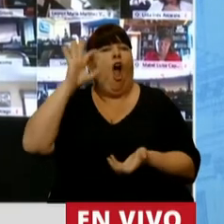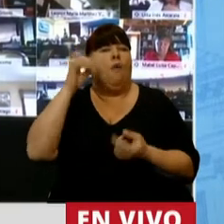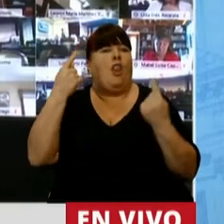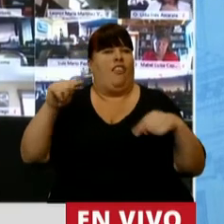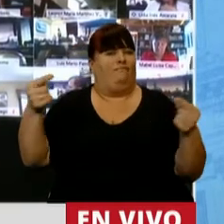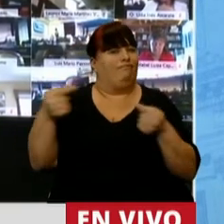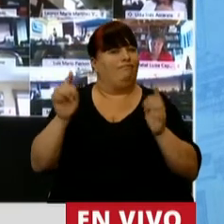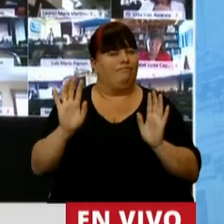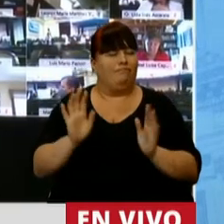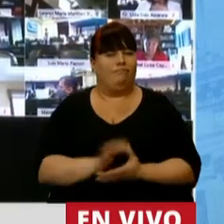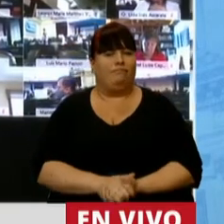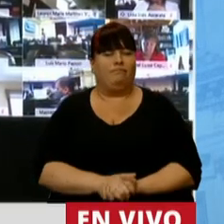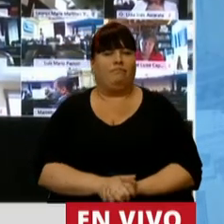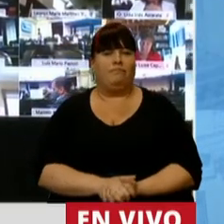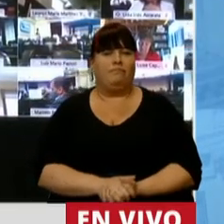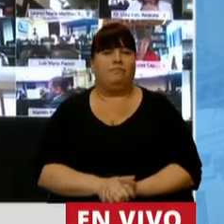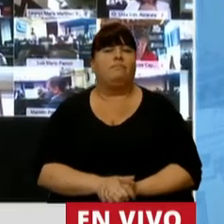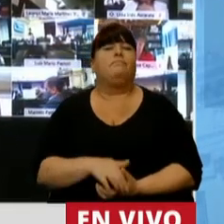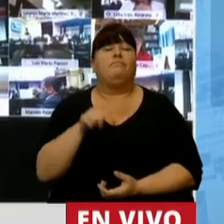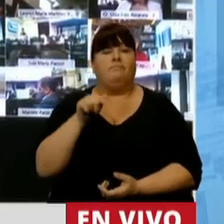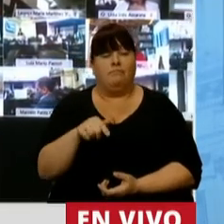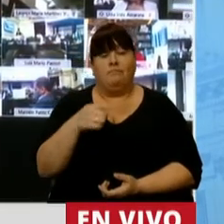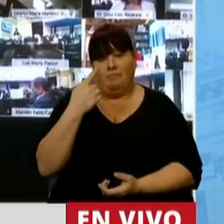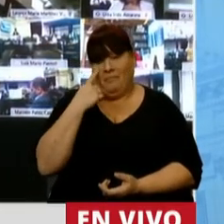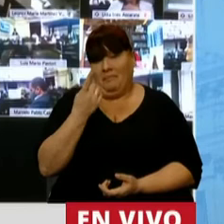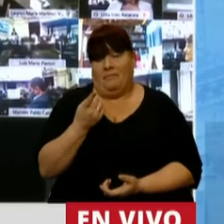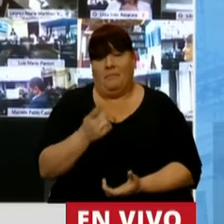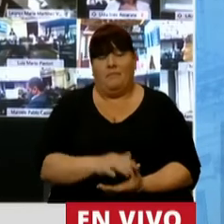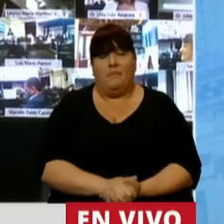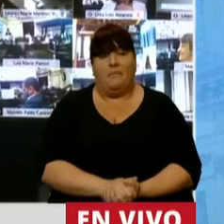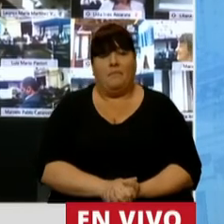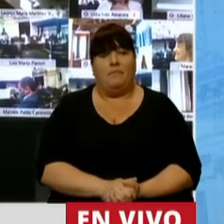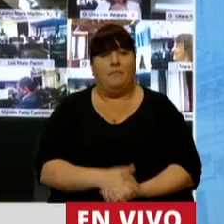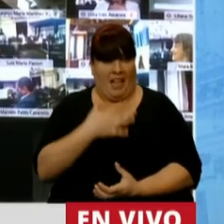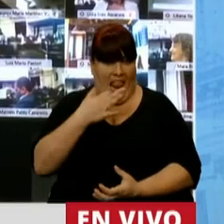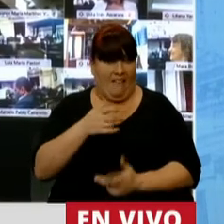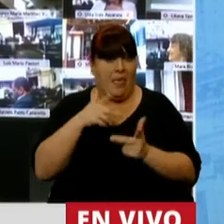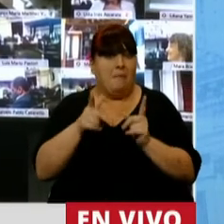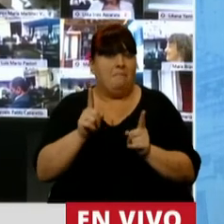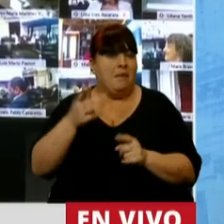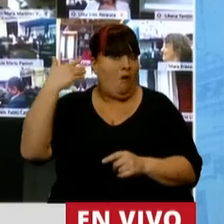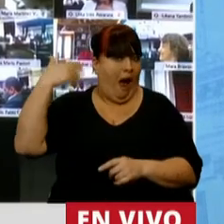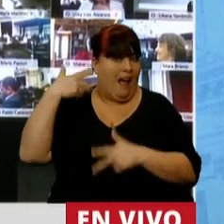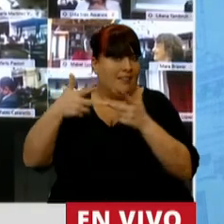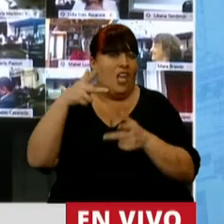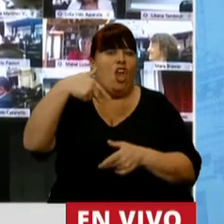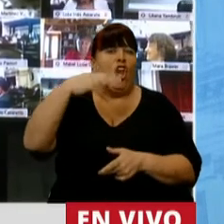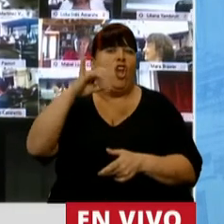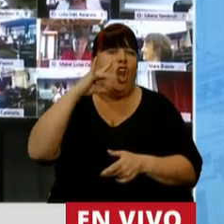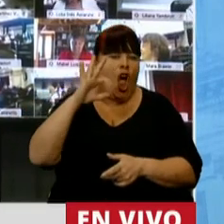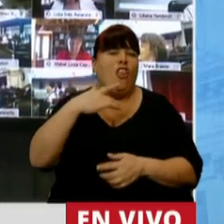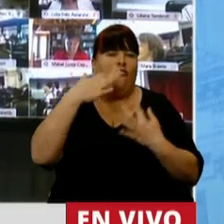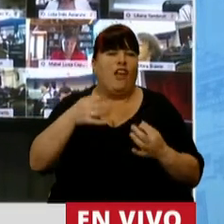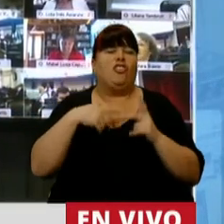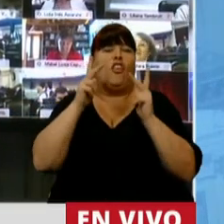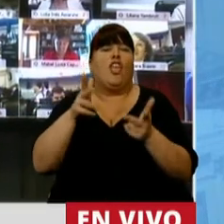diferente. Y esto ha puesto de manifiesto que es verdad lo que veníamos sosteniendo del nodio y es verdad